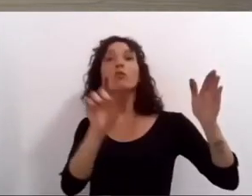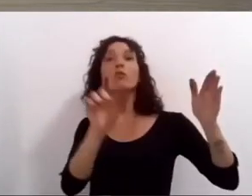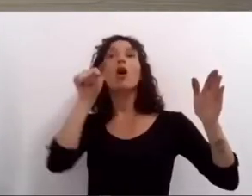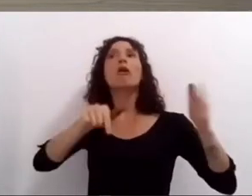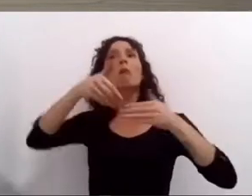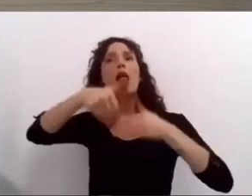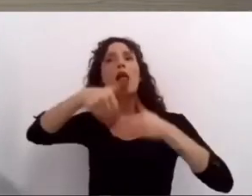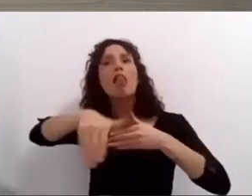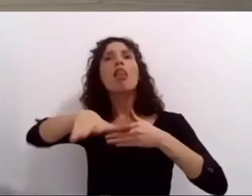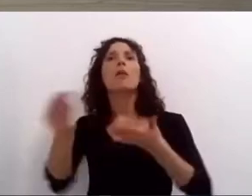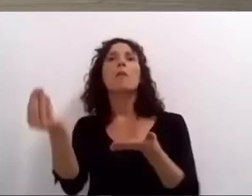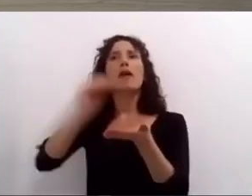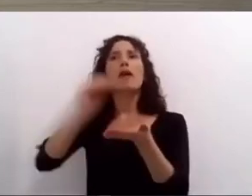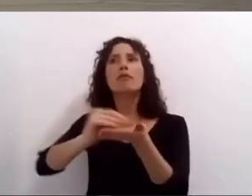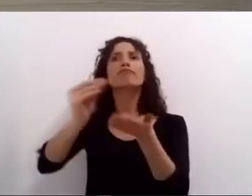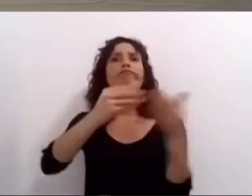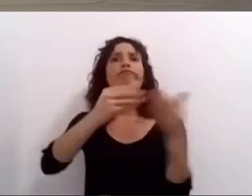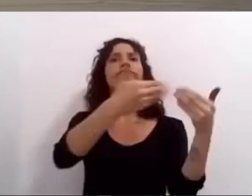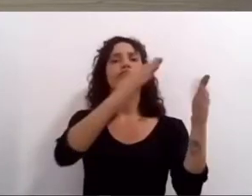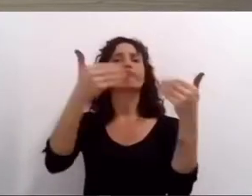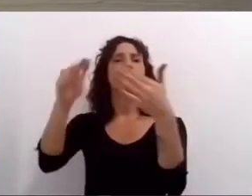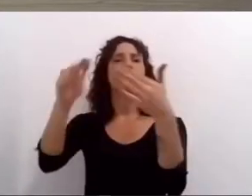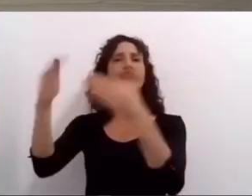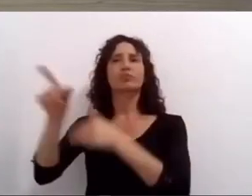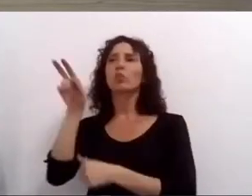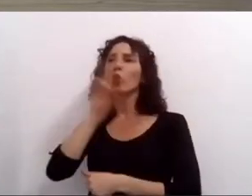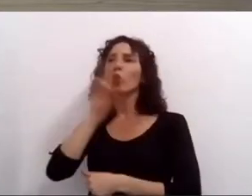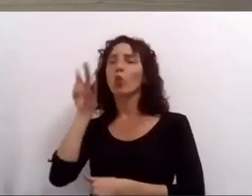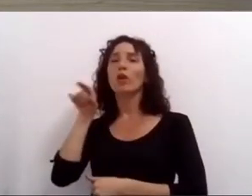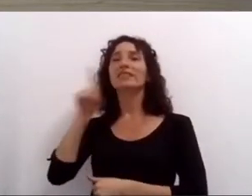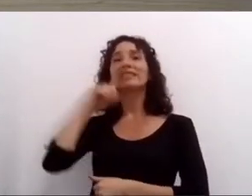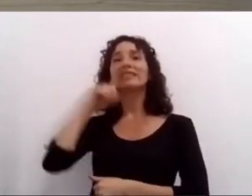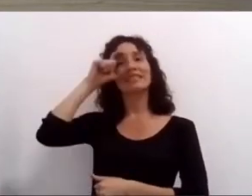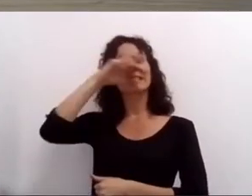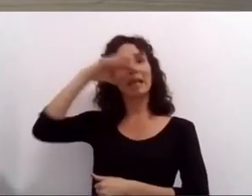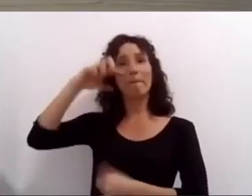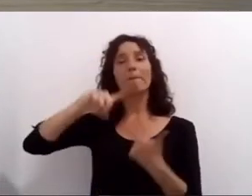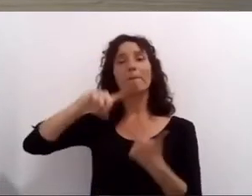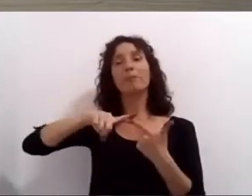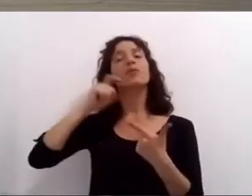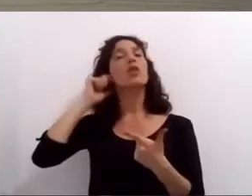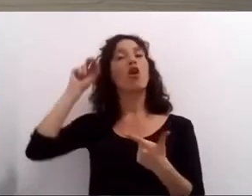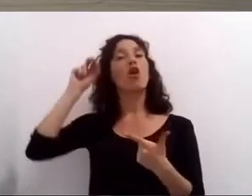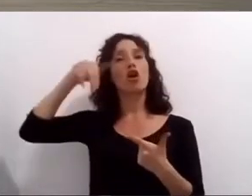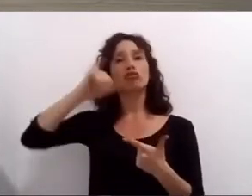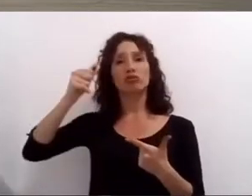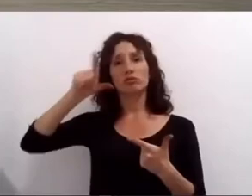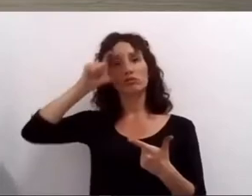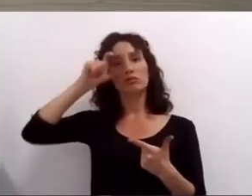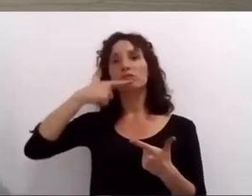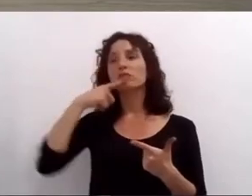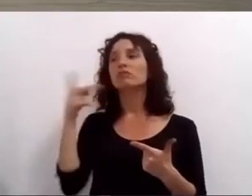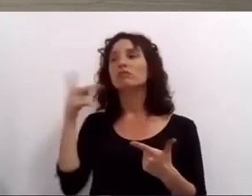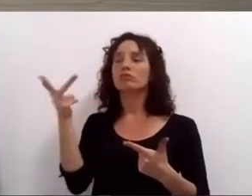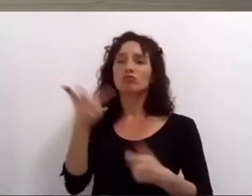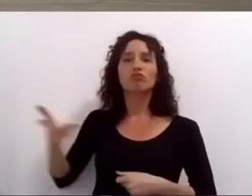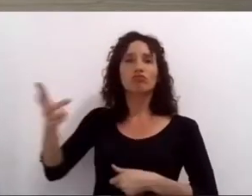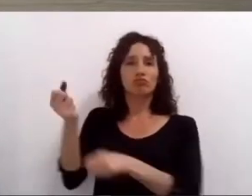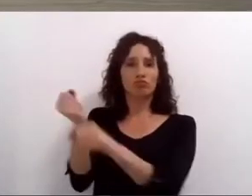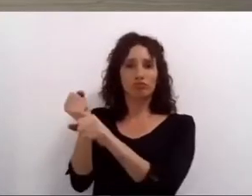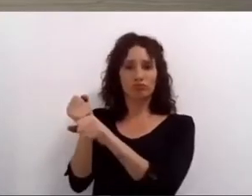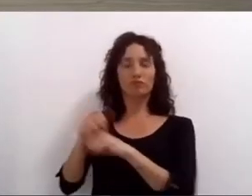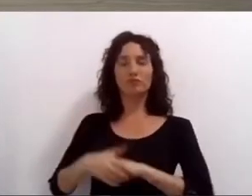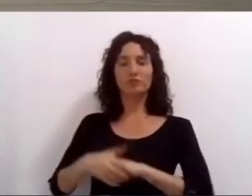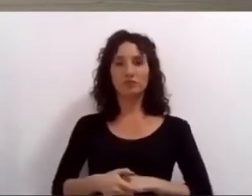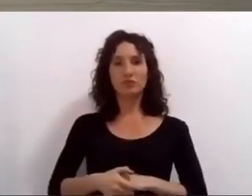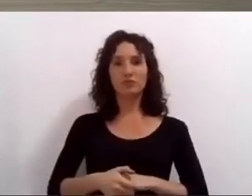espectáculos en calle con las concejalas TEP y Alejandra Gómez tenemos que aprovechar la proximidad con los espacios culturales y